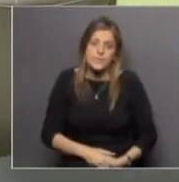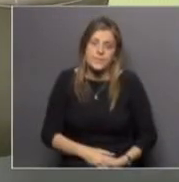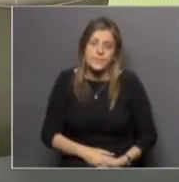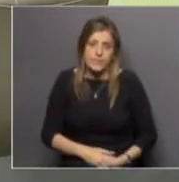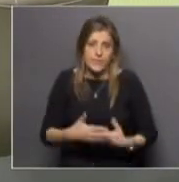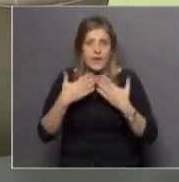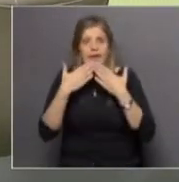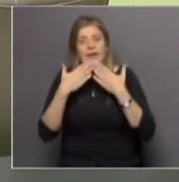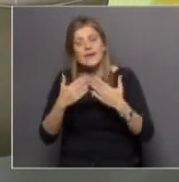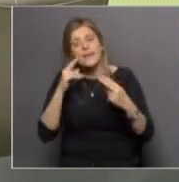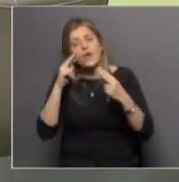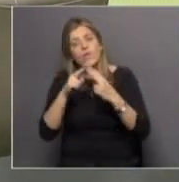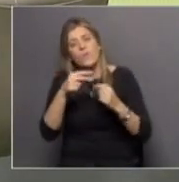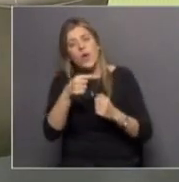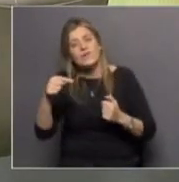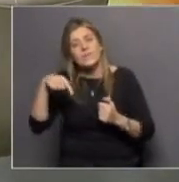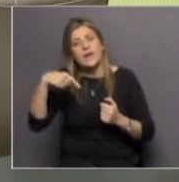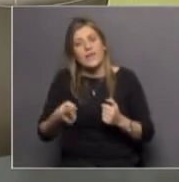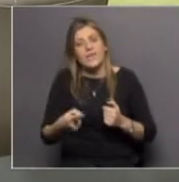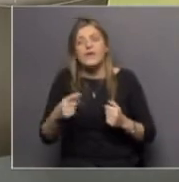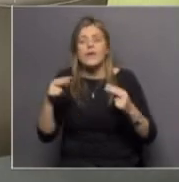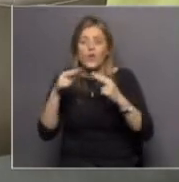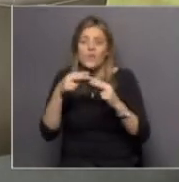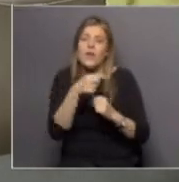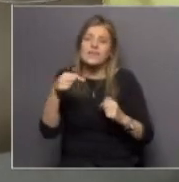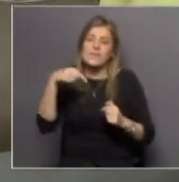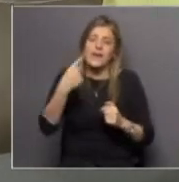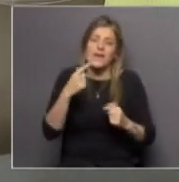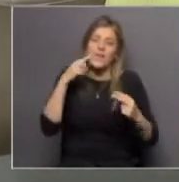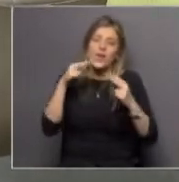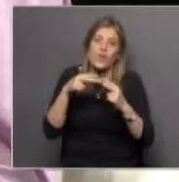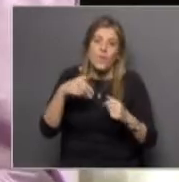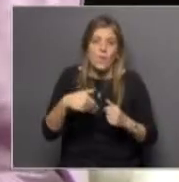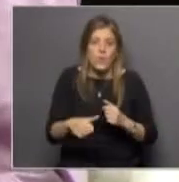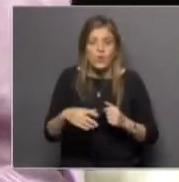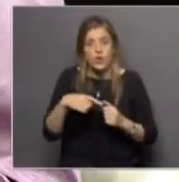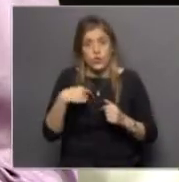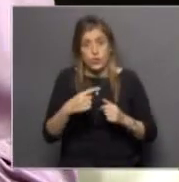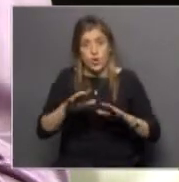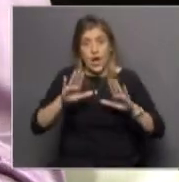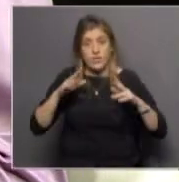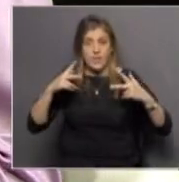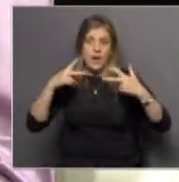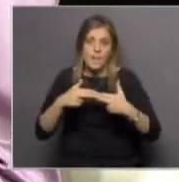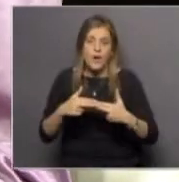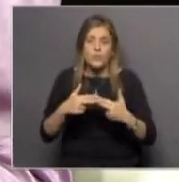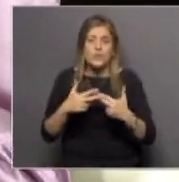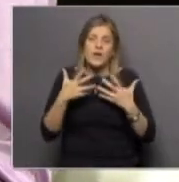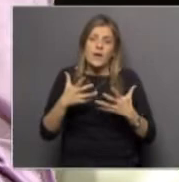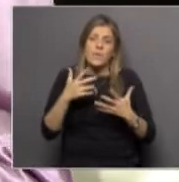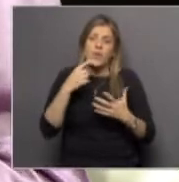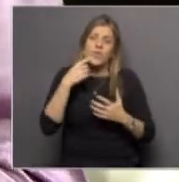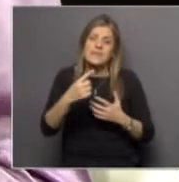gracias Daniela nos vemos la semana que viene nos vemos la semana que viene hasta pronto nosotros antes de la pausa simplemente les queremos